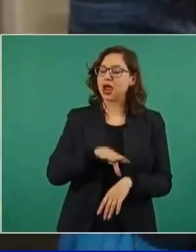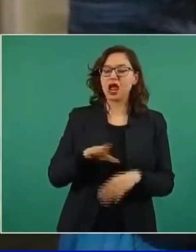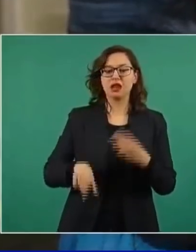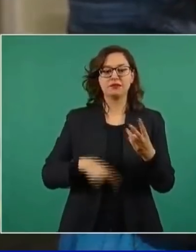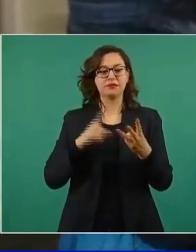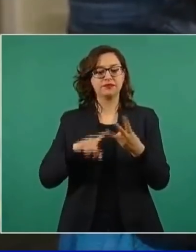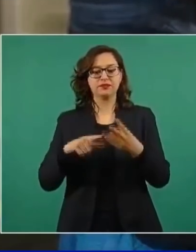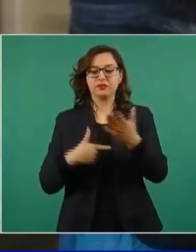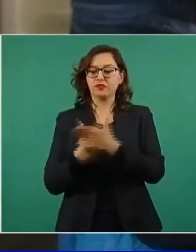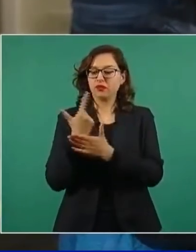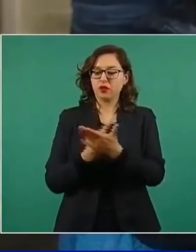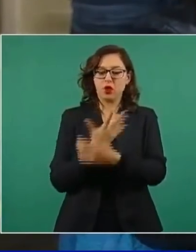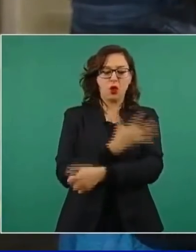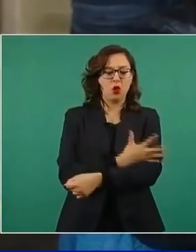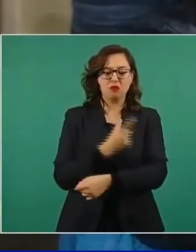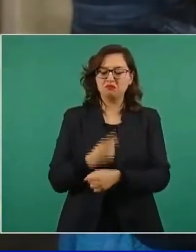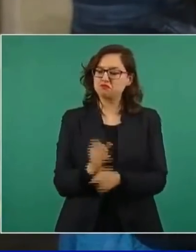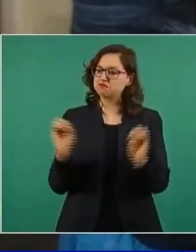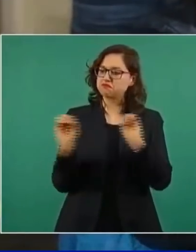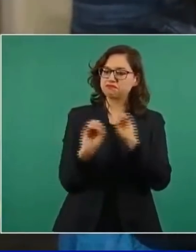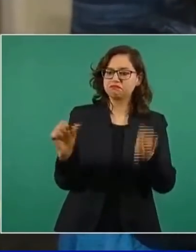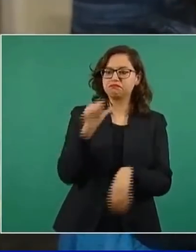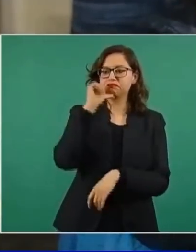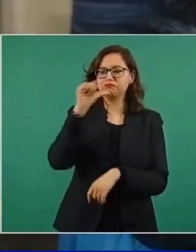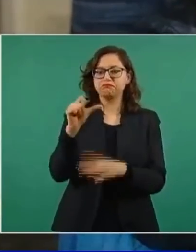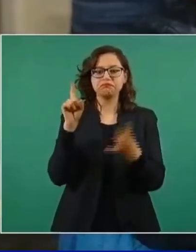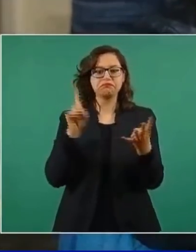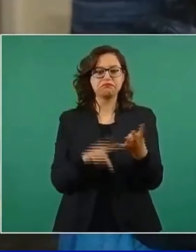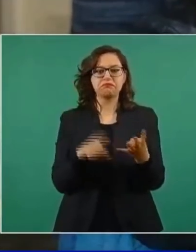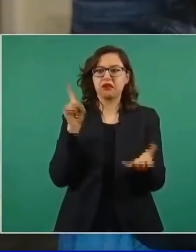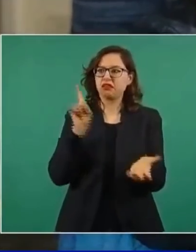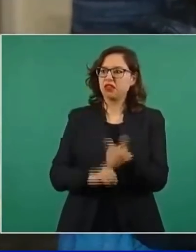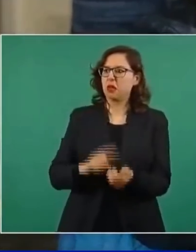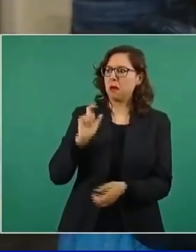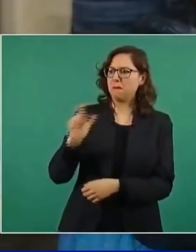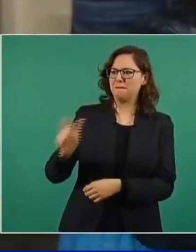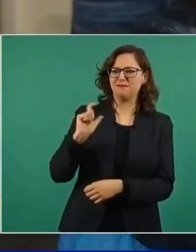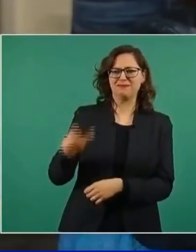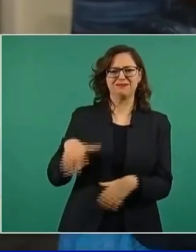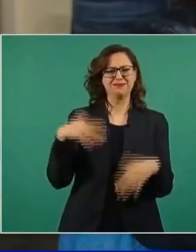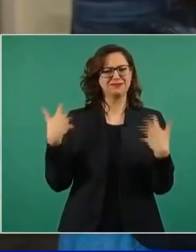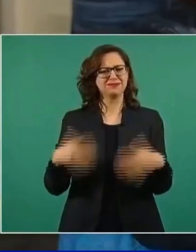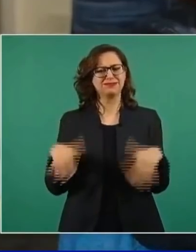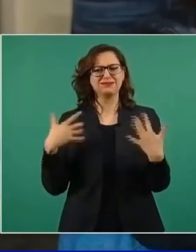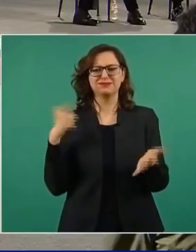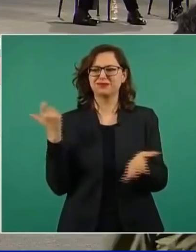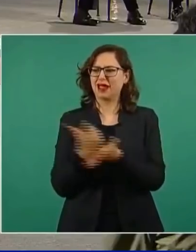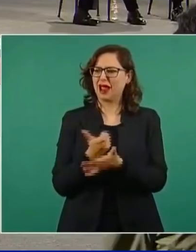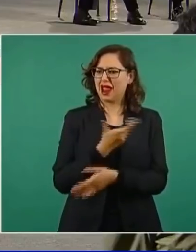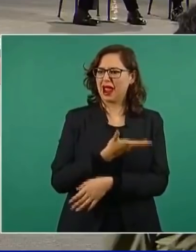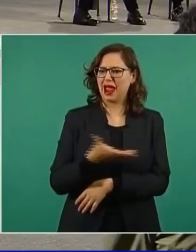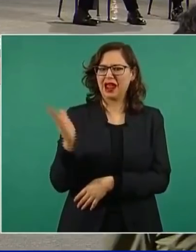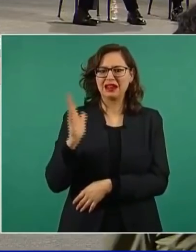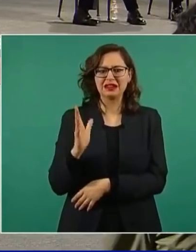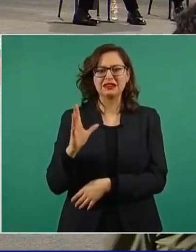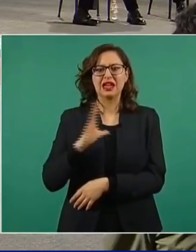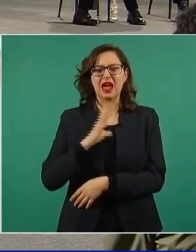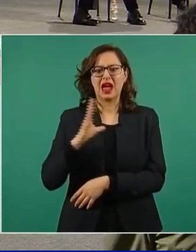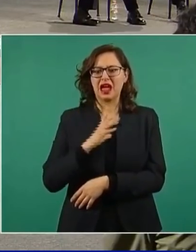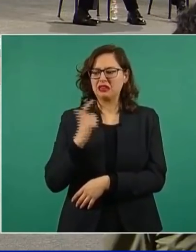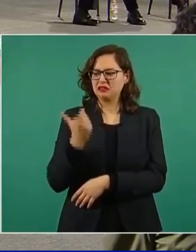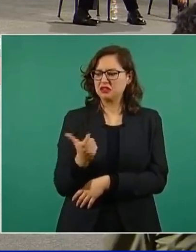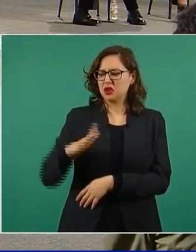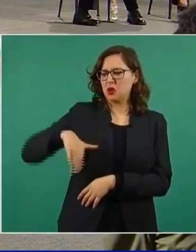con sueldos de privilegio ofensivos, con reservas multimillonarias para sus